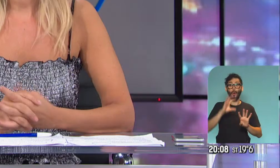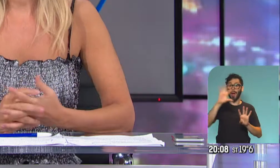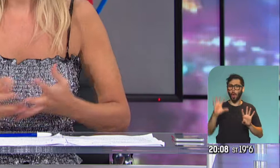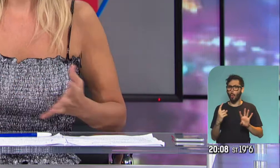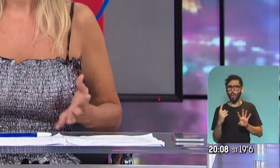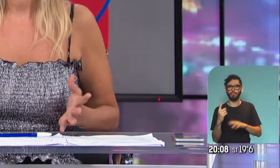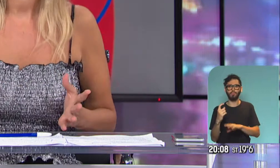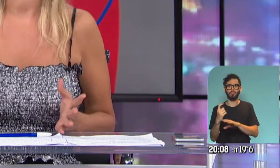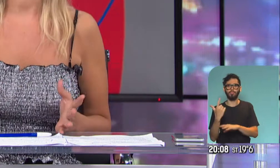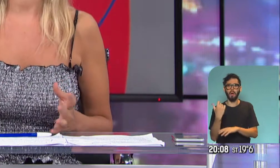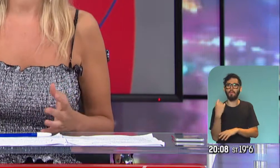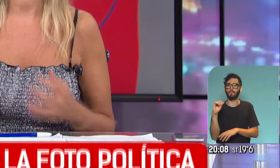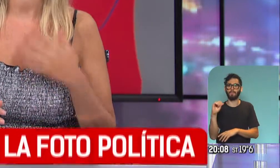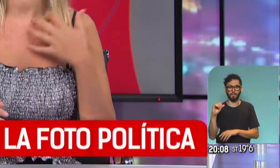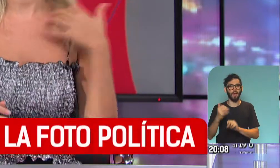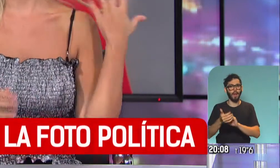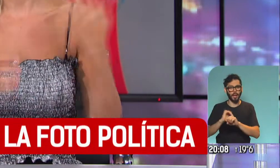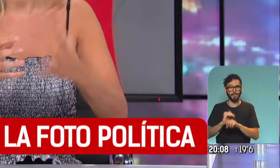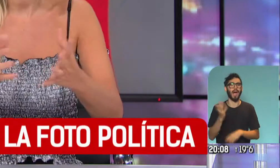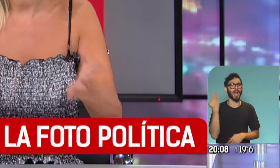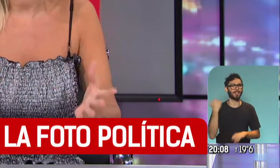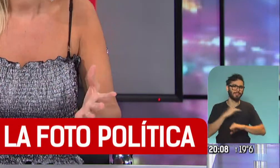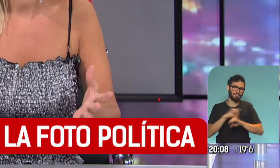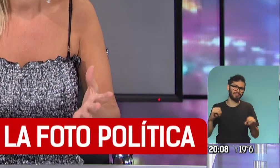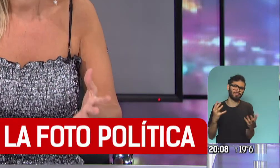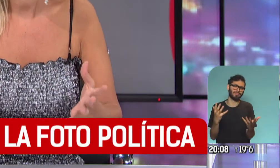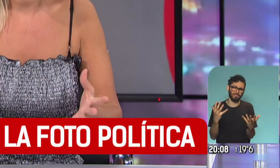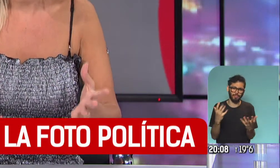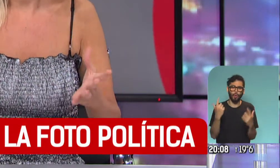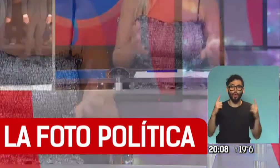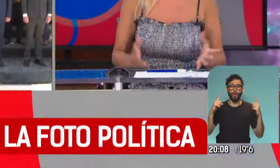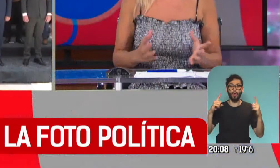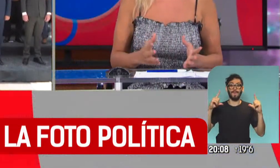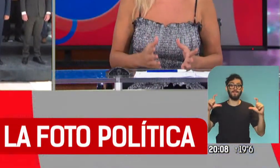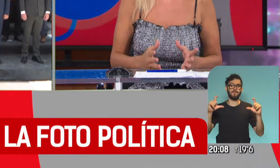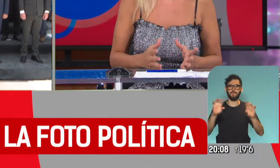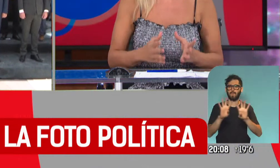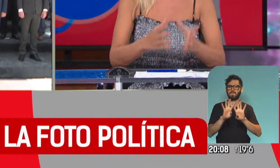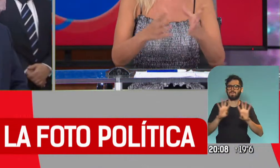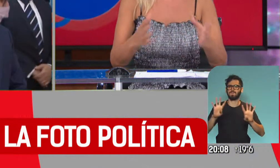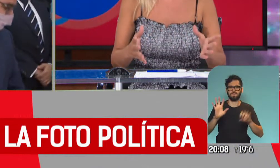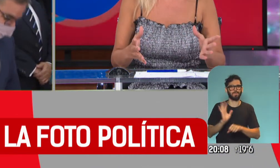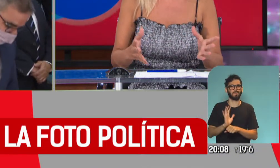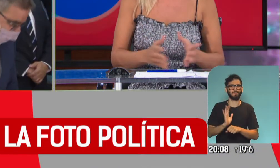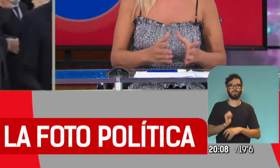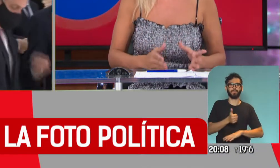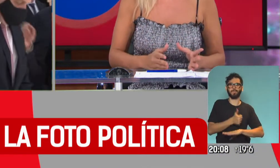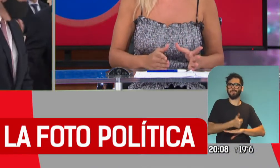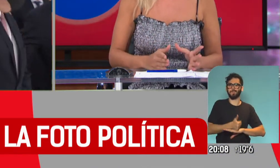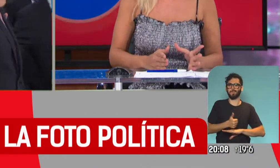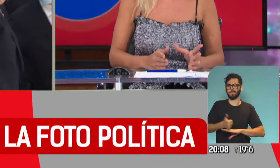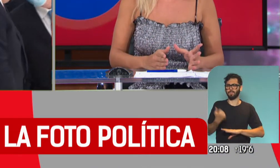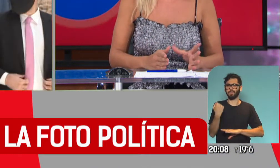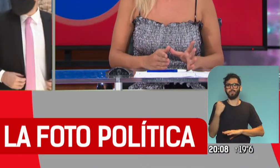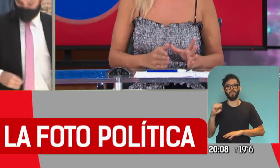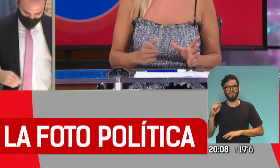Así es, Gaby. Bueno, ya lo anticipábamos ayer, por supuesto. Una foto del día, leída en términos de presencias y ausencias. Te diría,